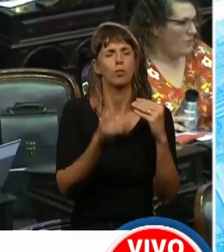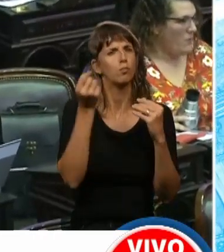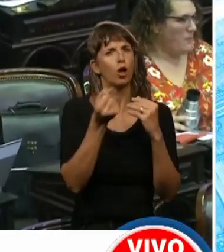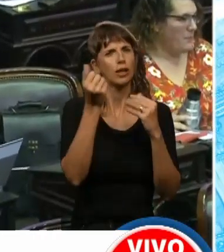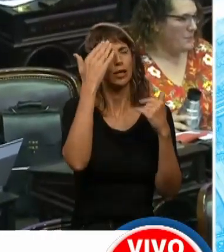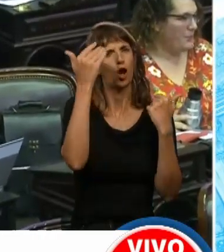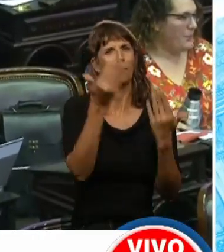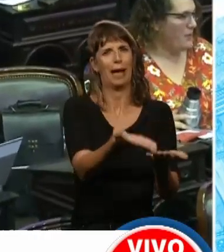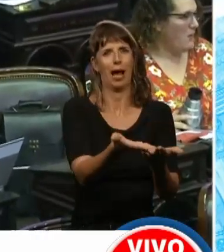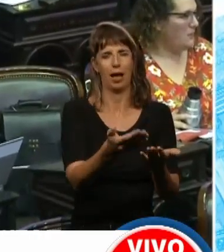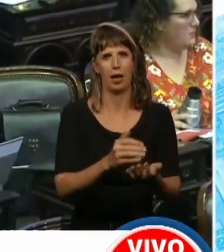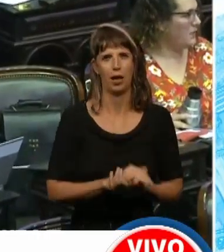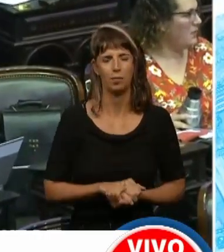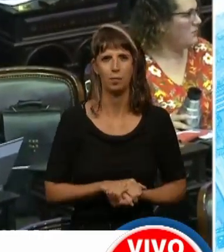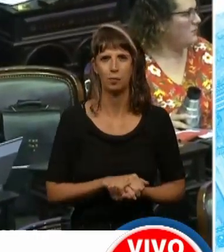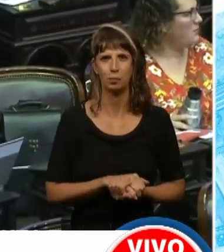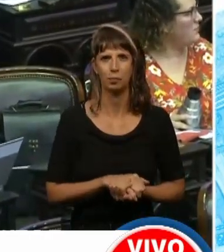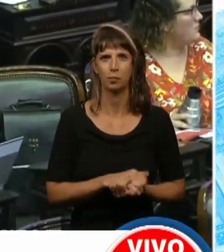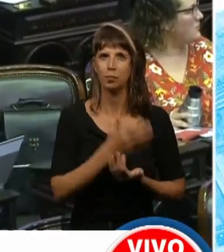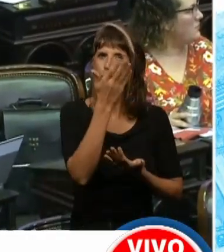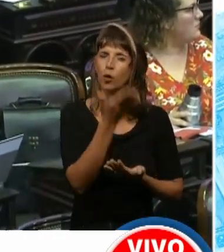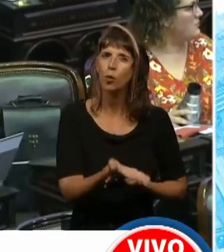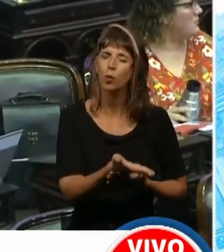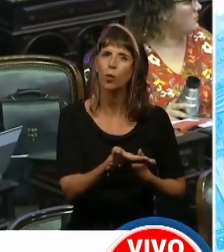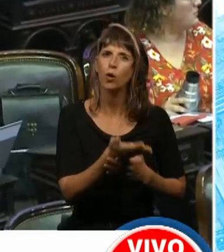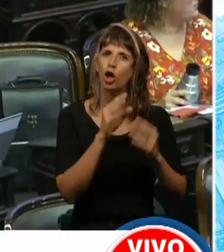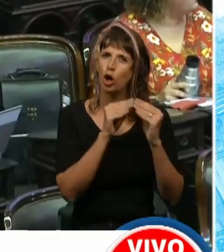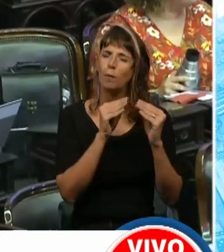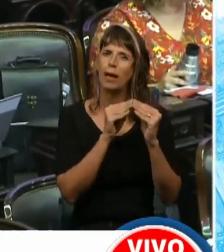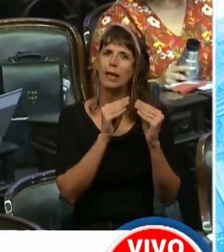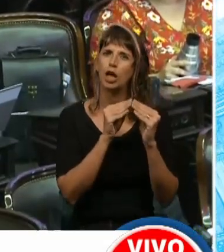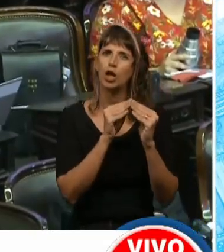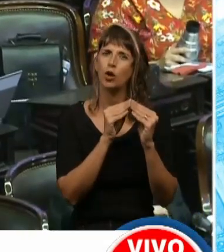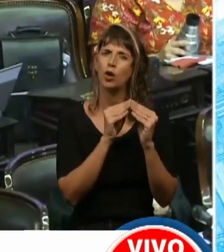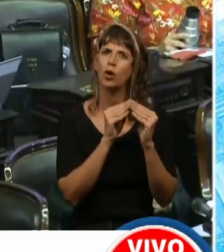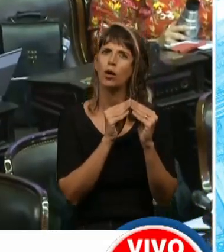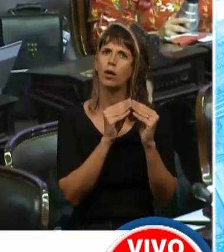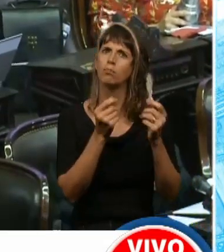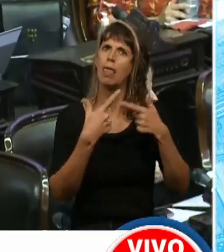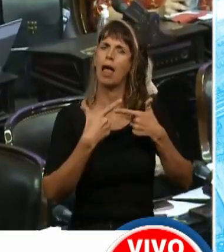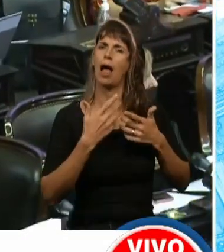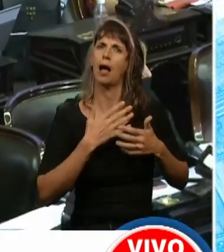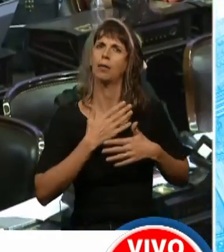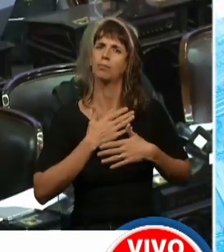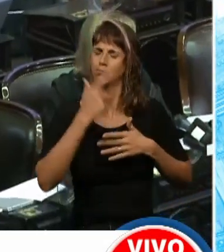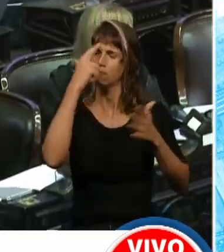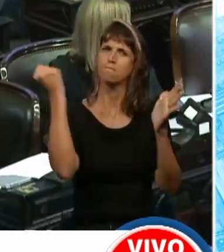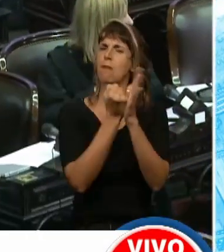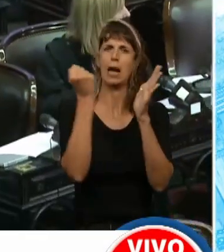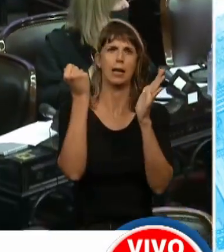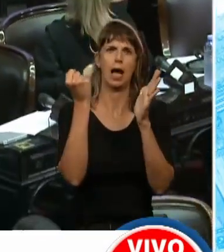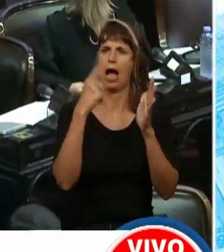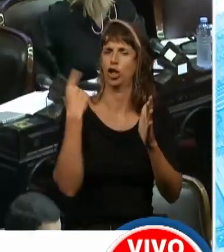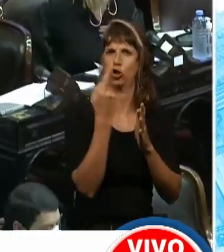homenajear, un compañero que nos ha embarcado a sangre y fuego, a